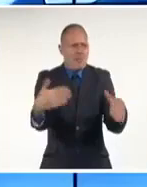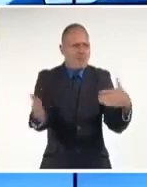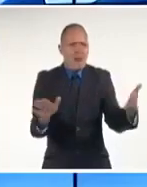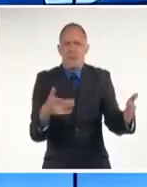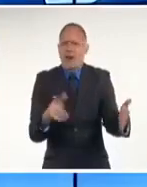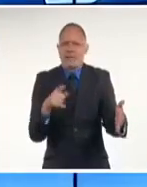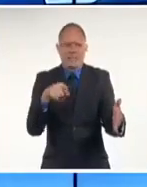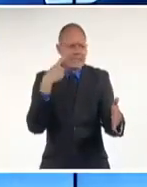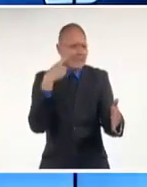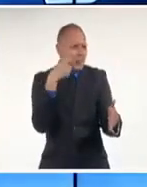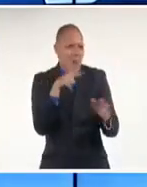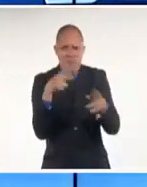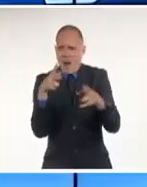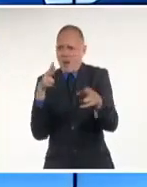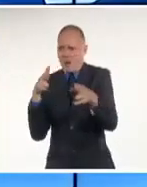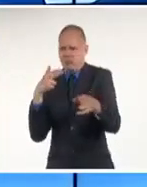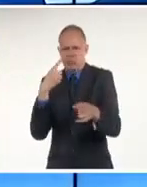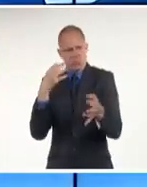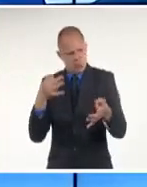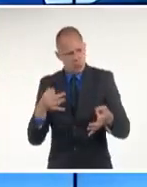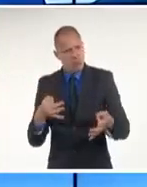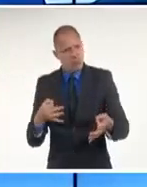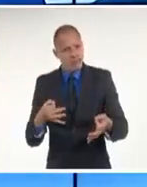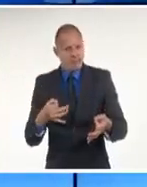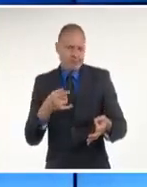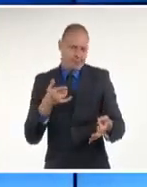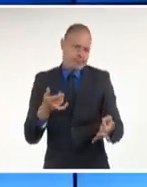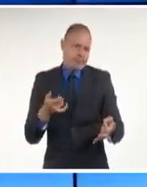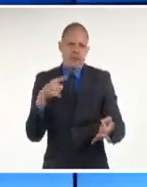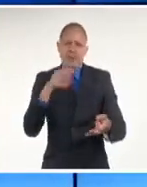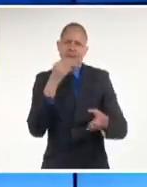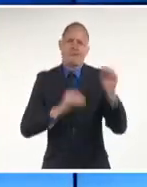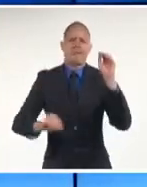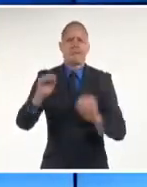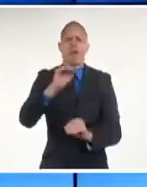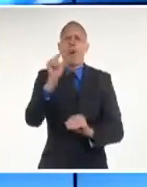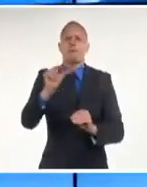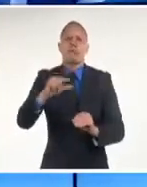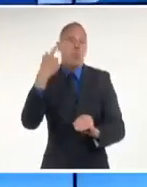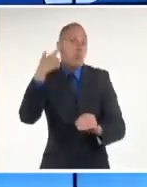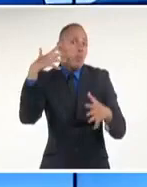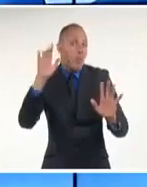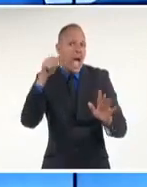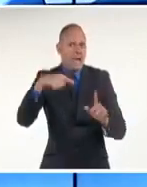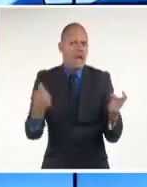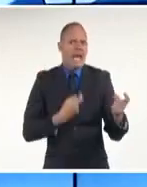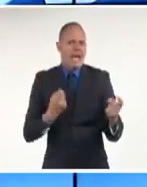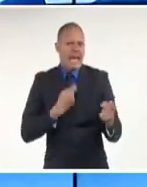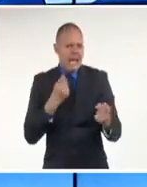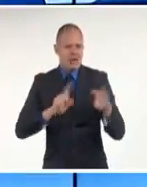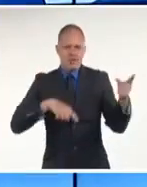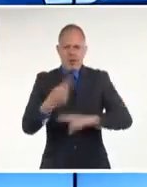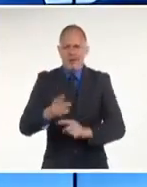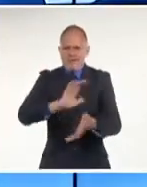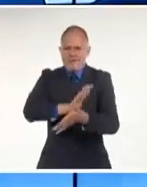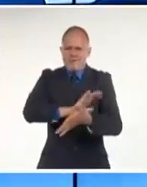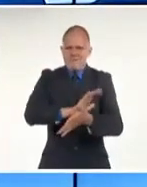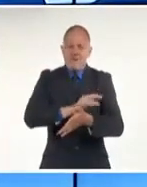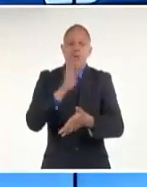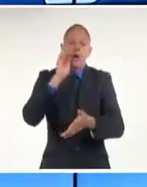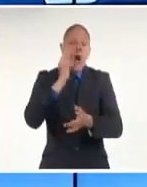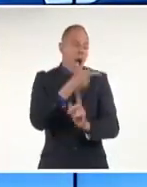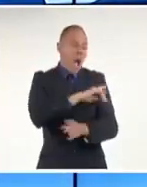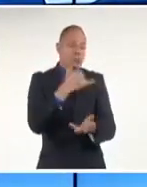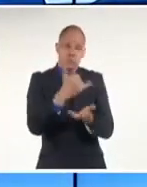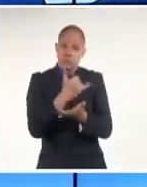Esto para que usted crea que aquí hay una guerra contra el pueblo y que los medios lo callan. Recordarán que en la emisión del miércoles compartimos